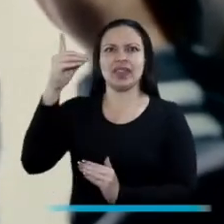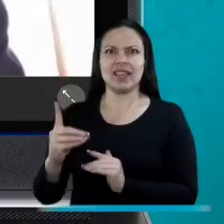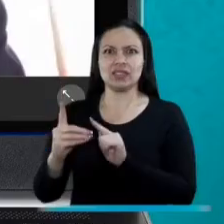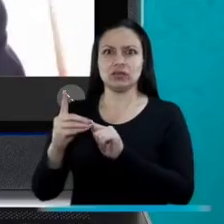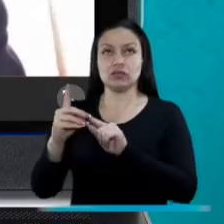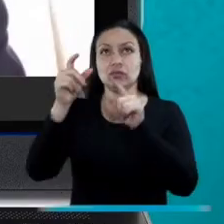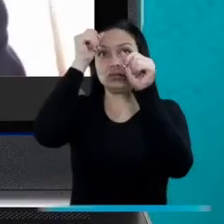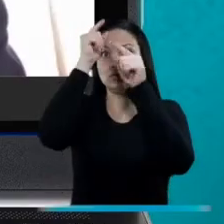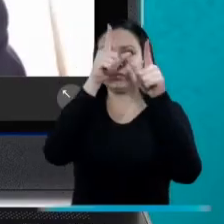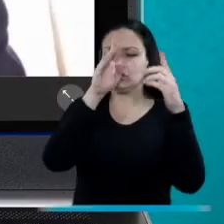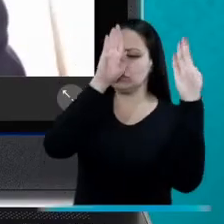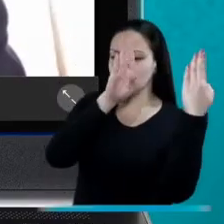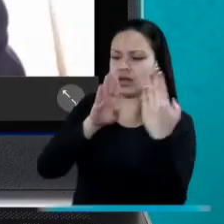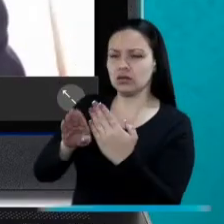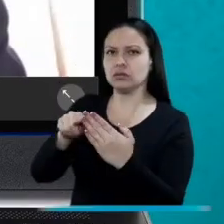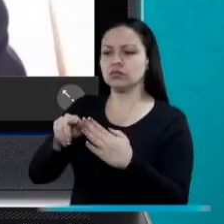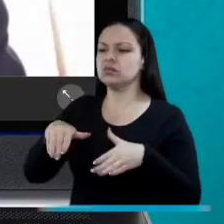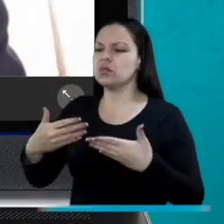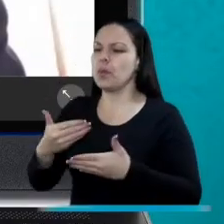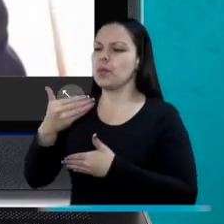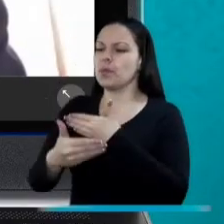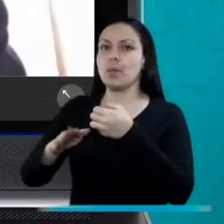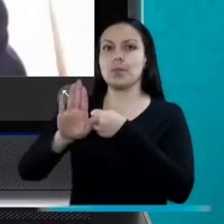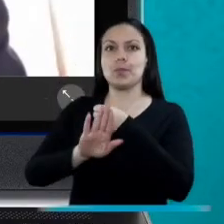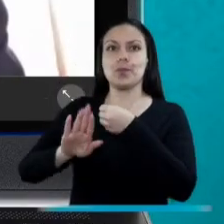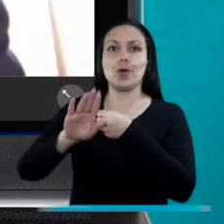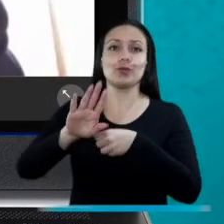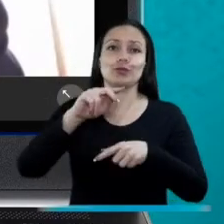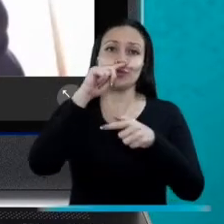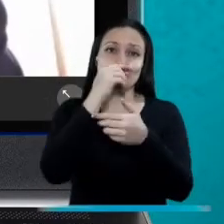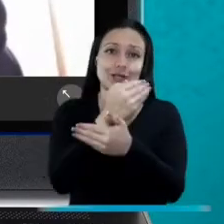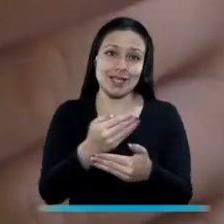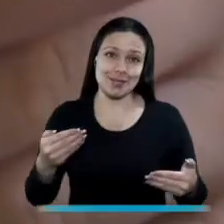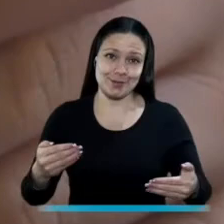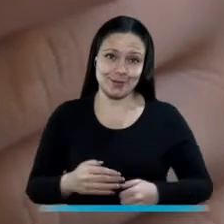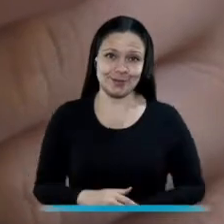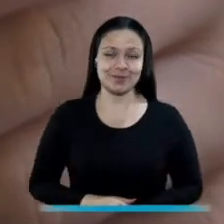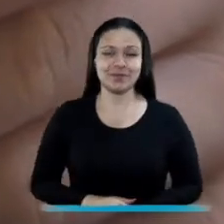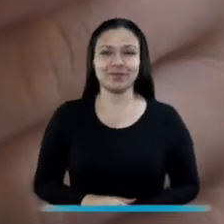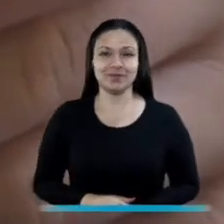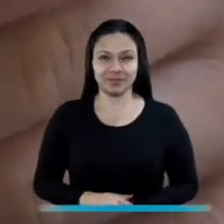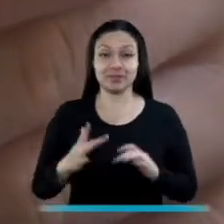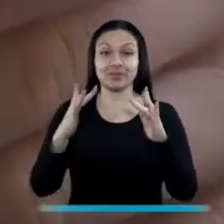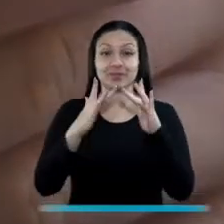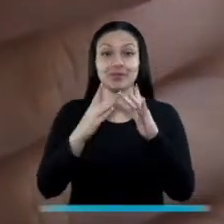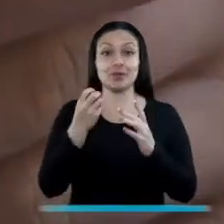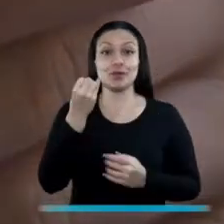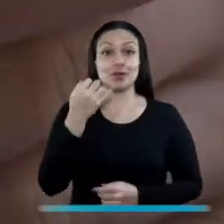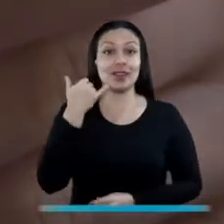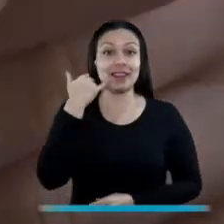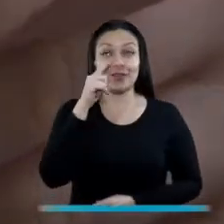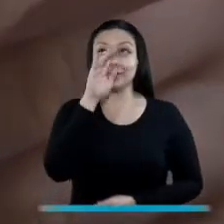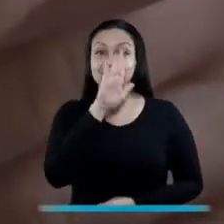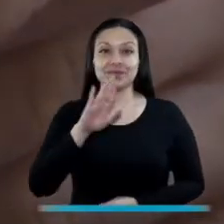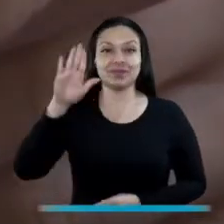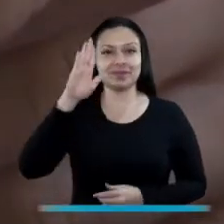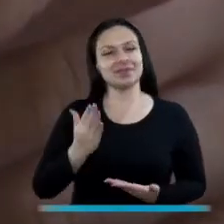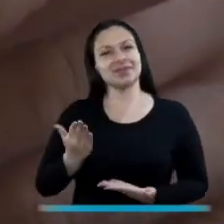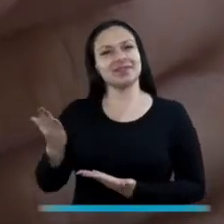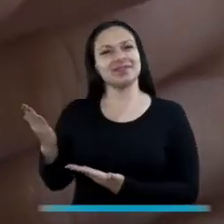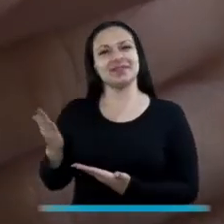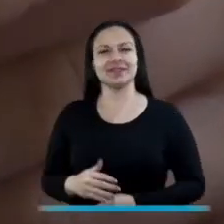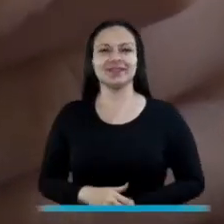es el Estado, atienda eficazmente las necesidades de protección de estos niños. Contáctenos a nuestra línea telefónica nacional